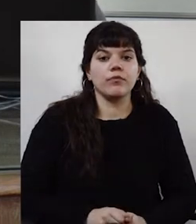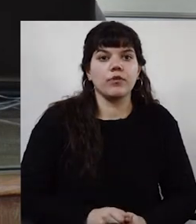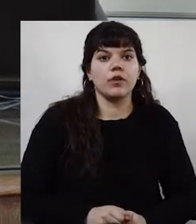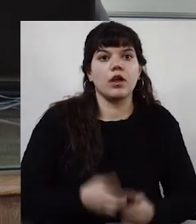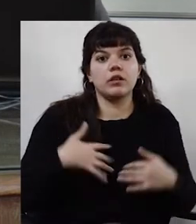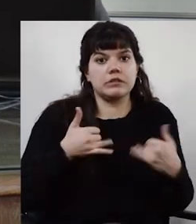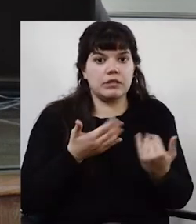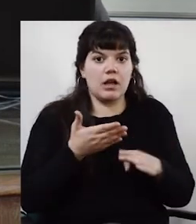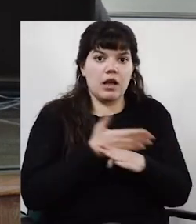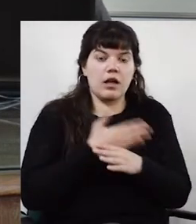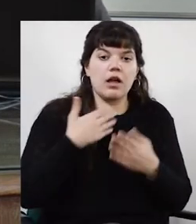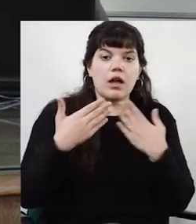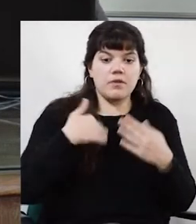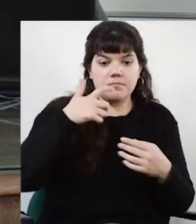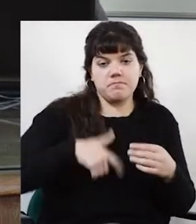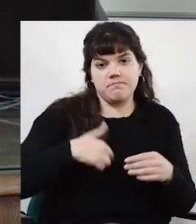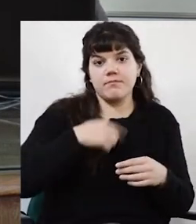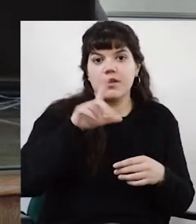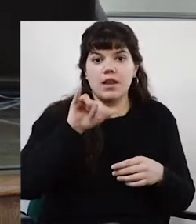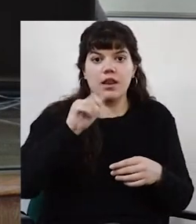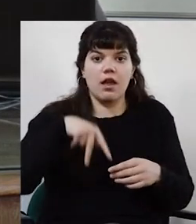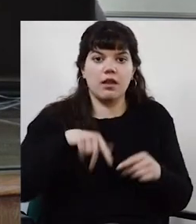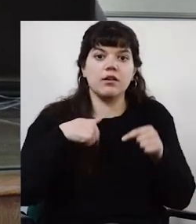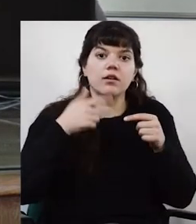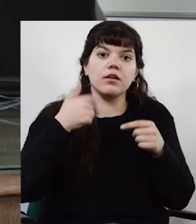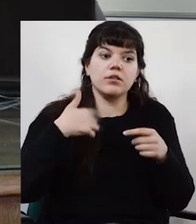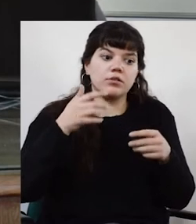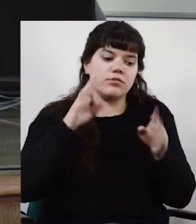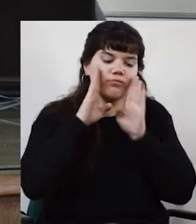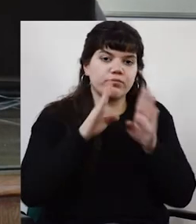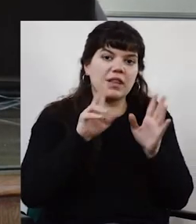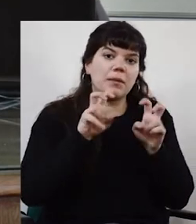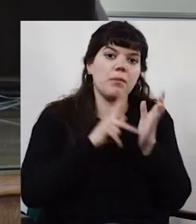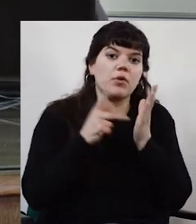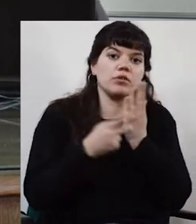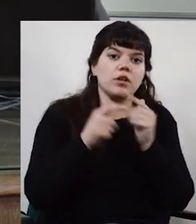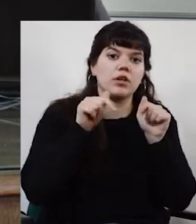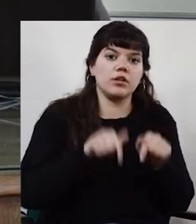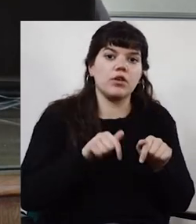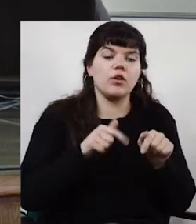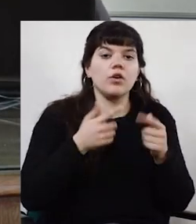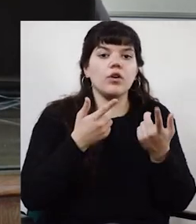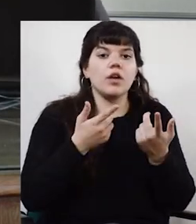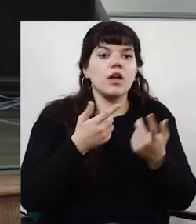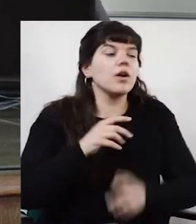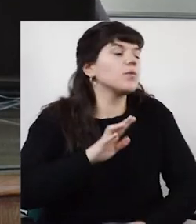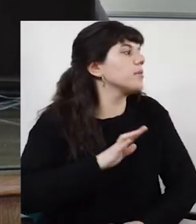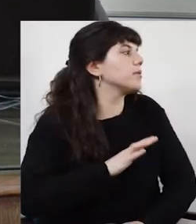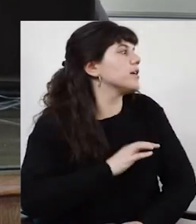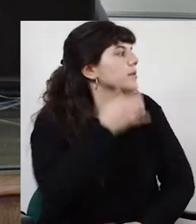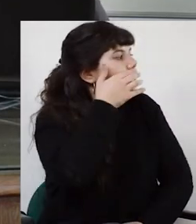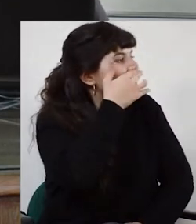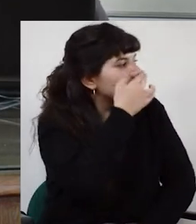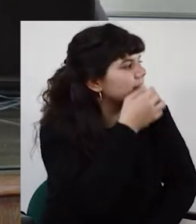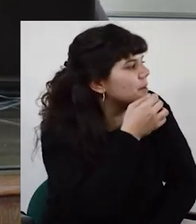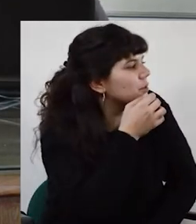Como les comentaba, mi nombre es Lilian Monestier, estoy encargada de la unidad de proyectos, convenios y cooperación desde el año 2018. Una